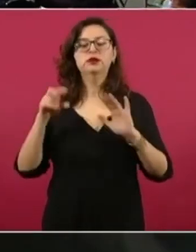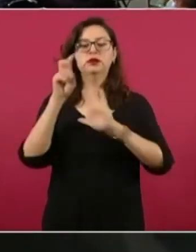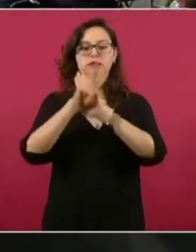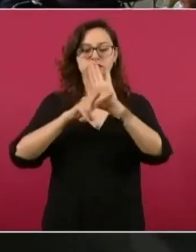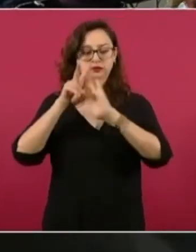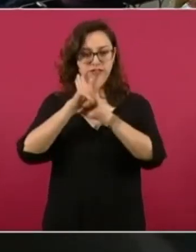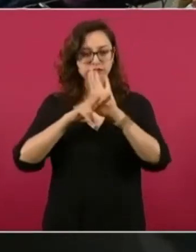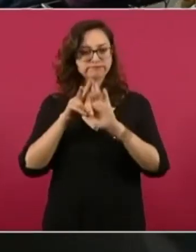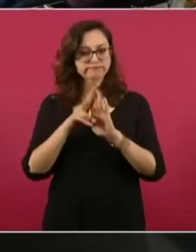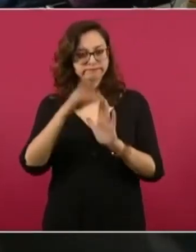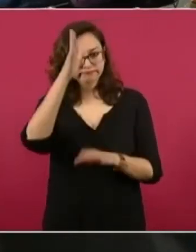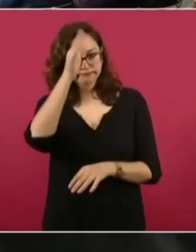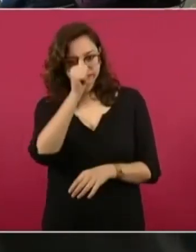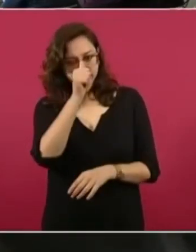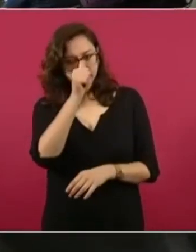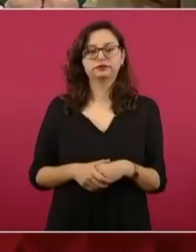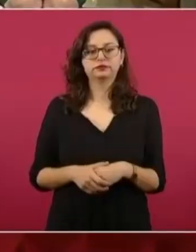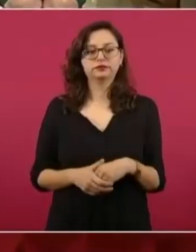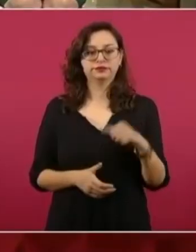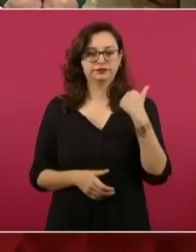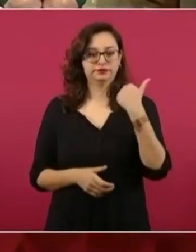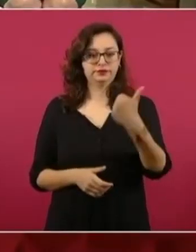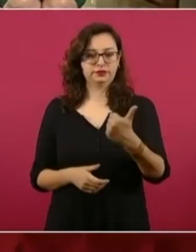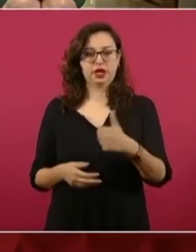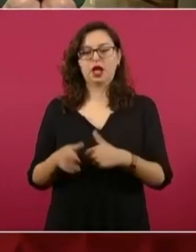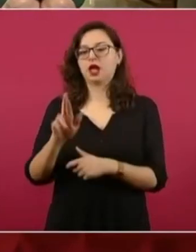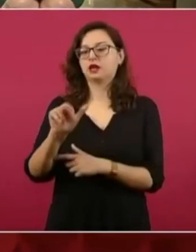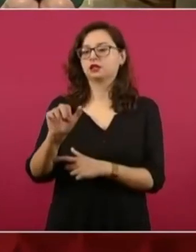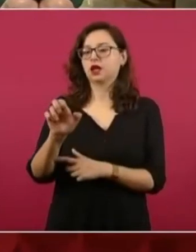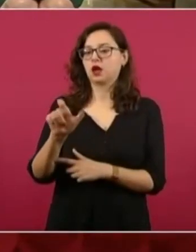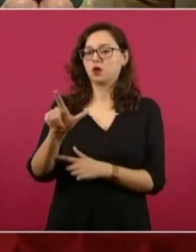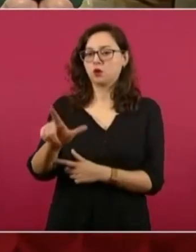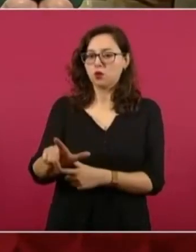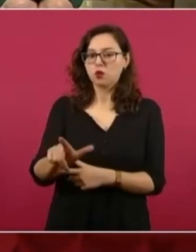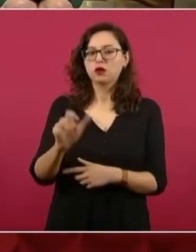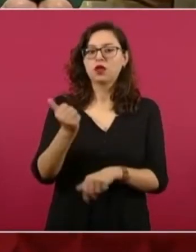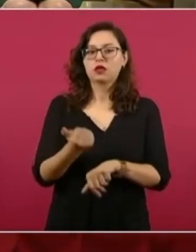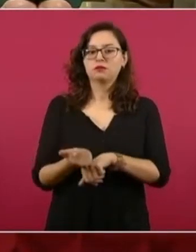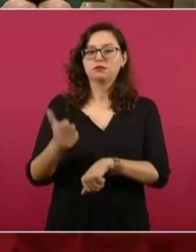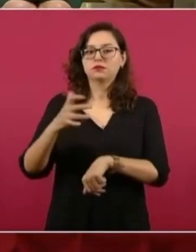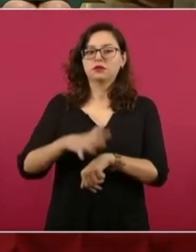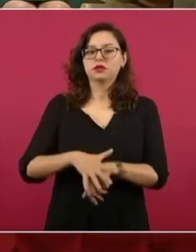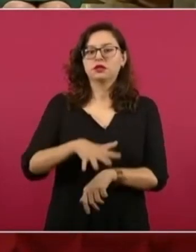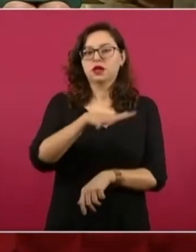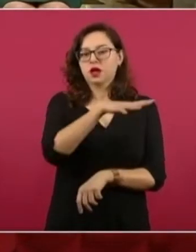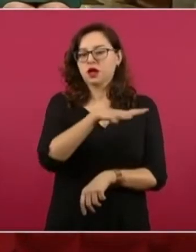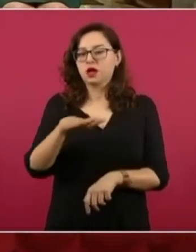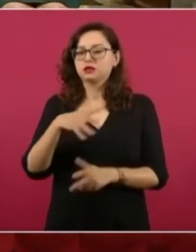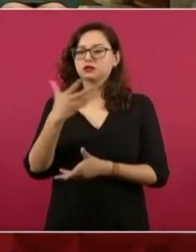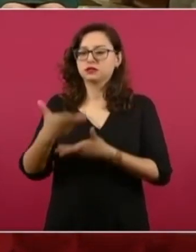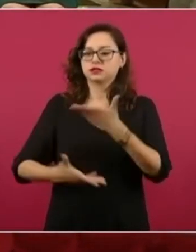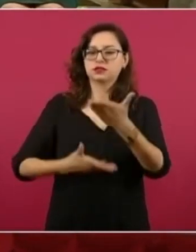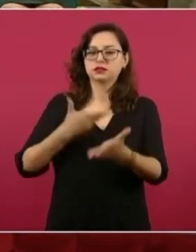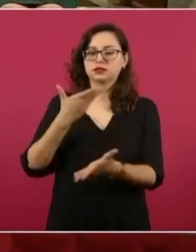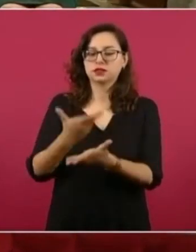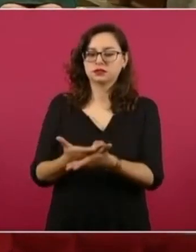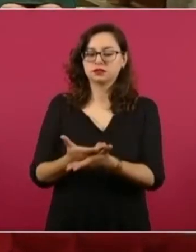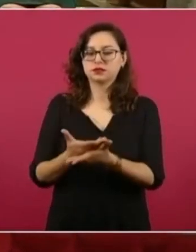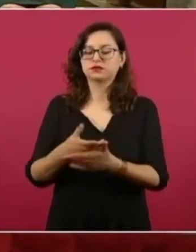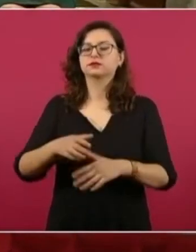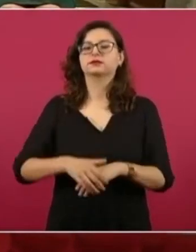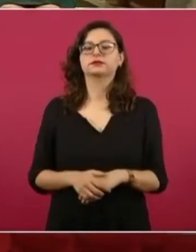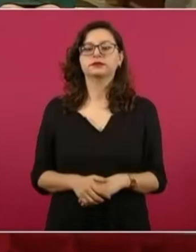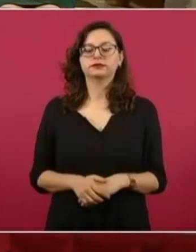la lista se encontraba la tabasqueña Rosalinda López Hernández, quien ocupa el cargo de Administradora General de